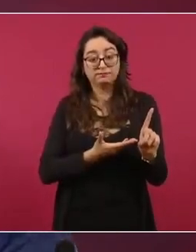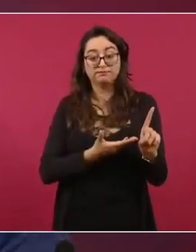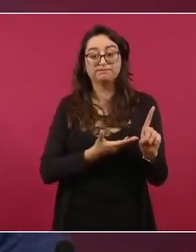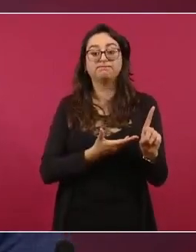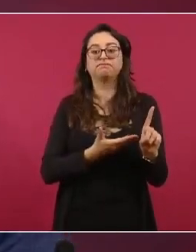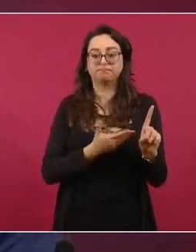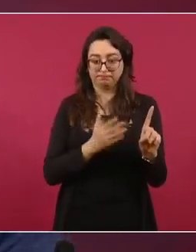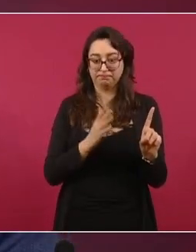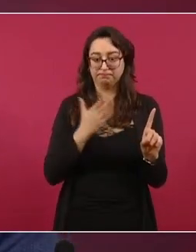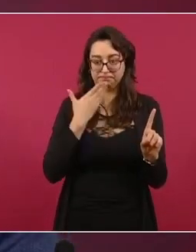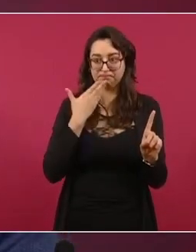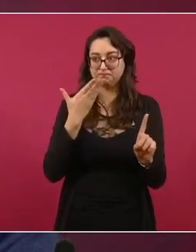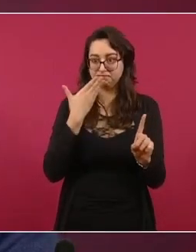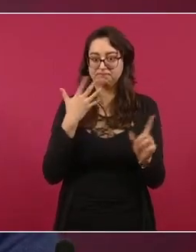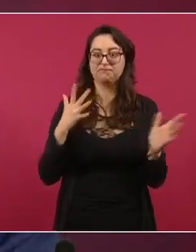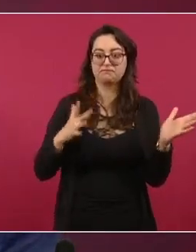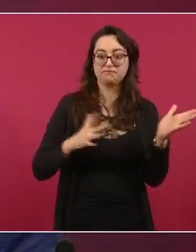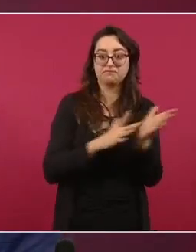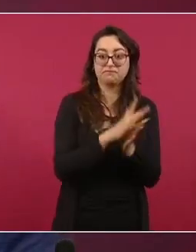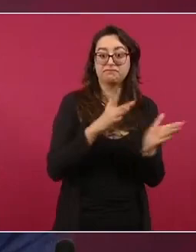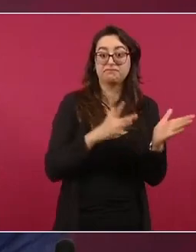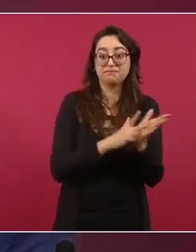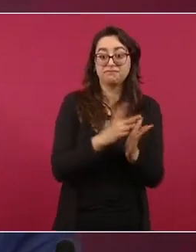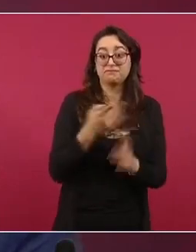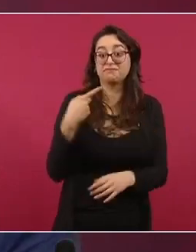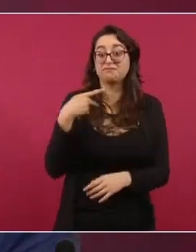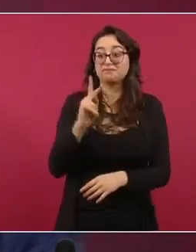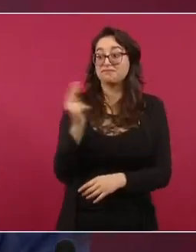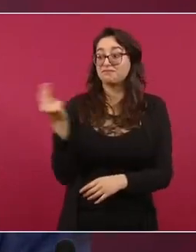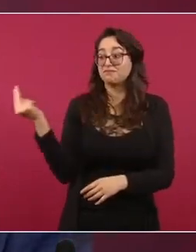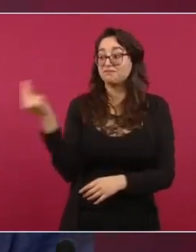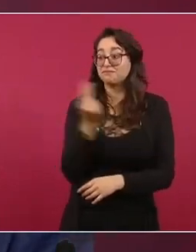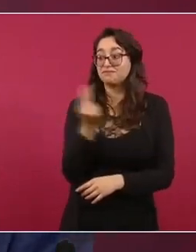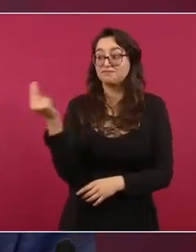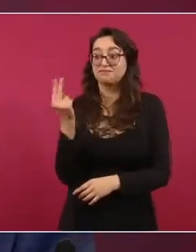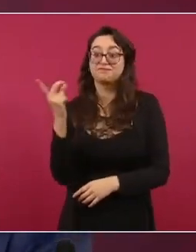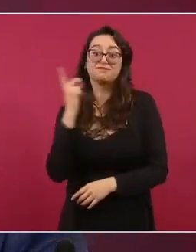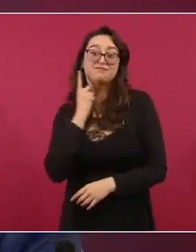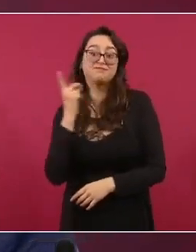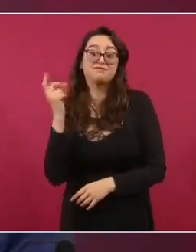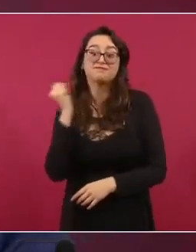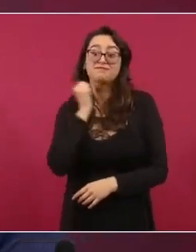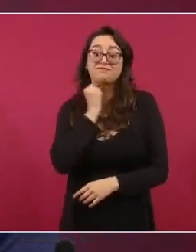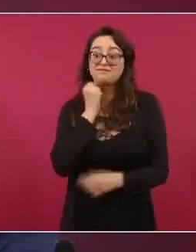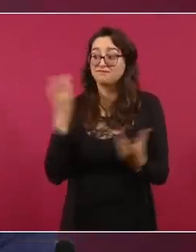por los legisladores,